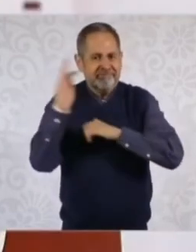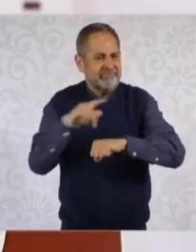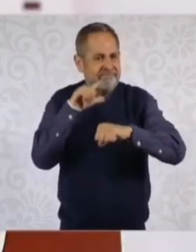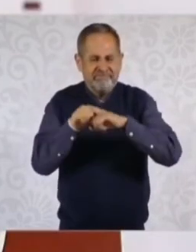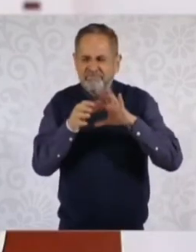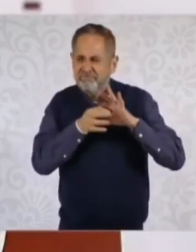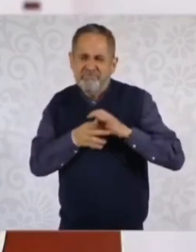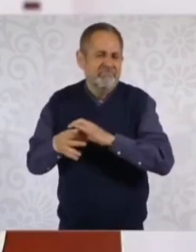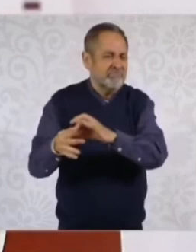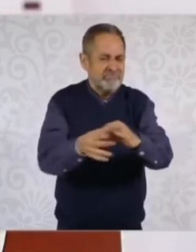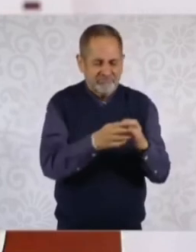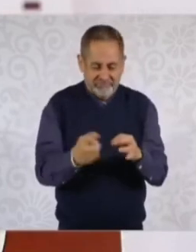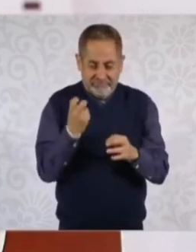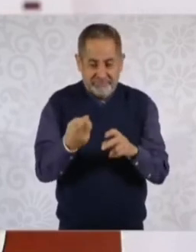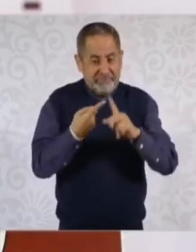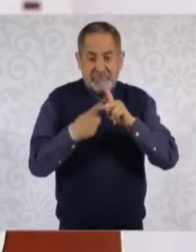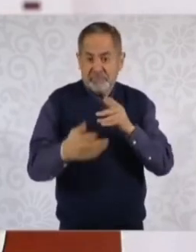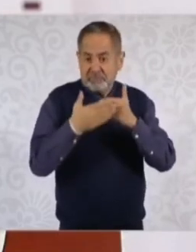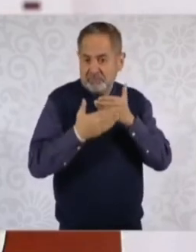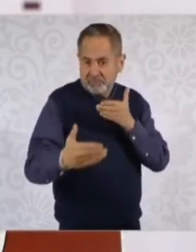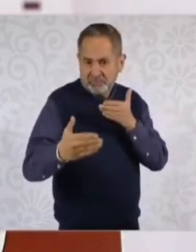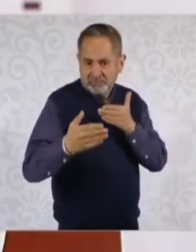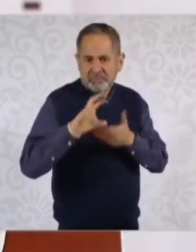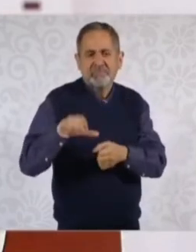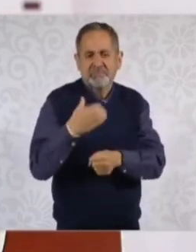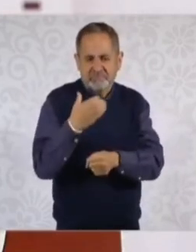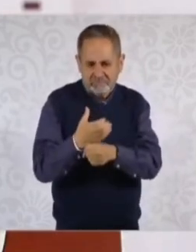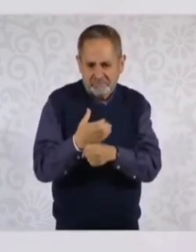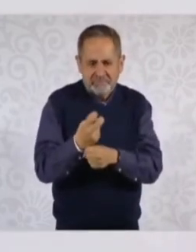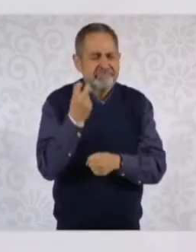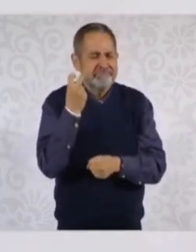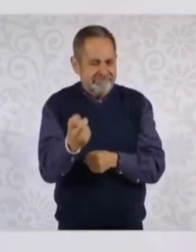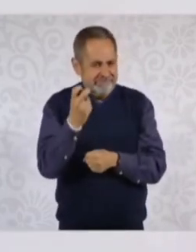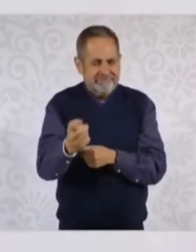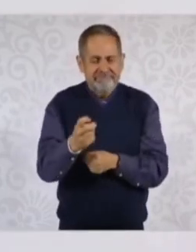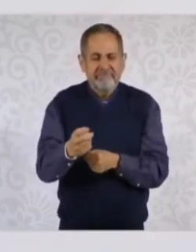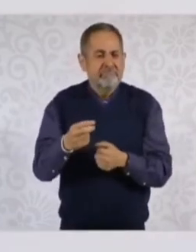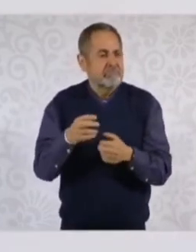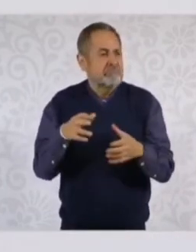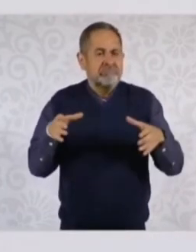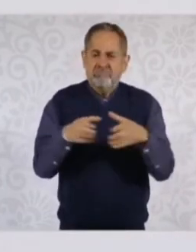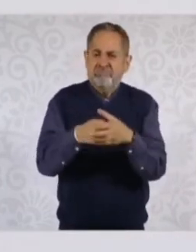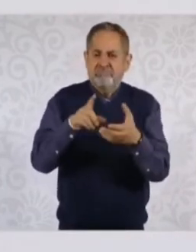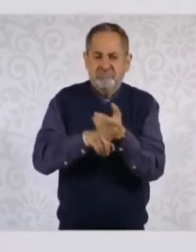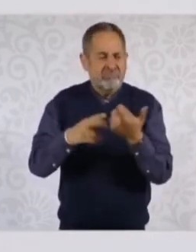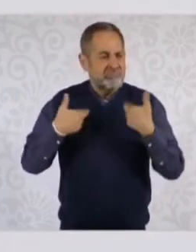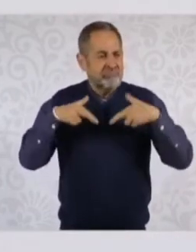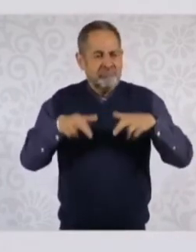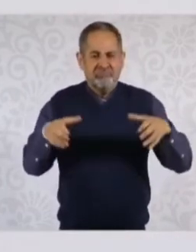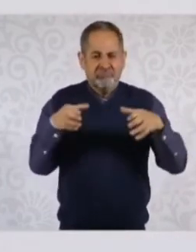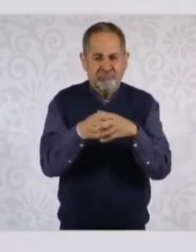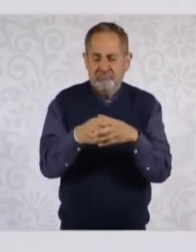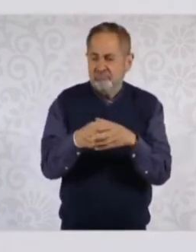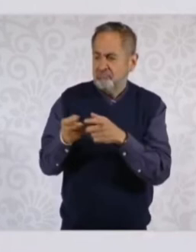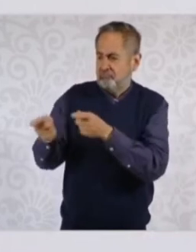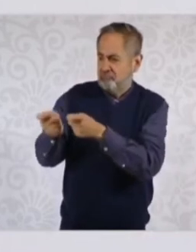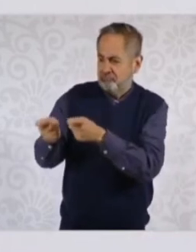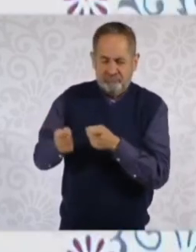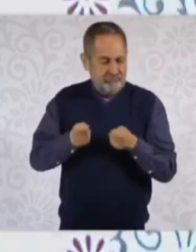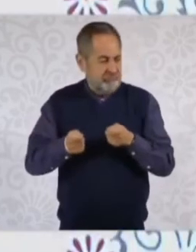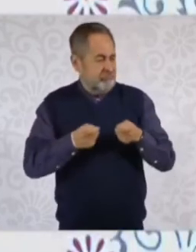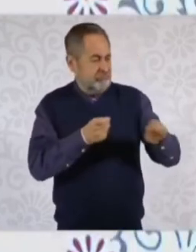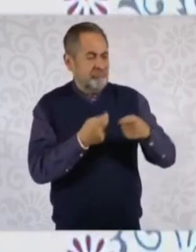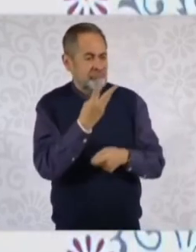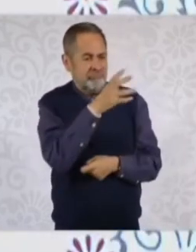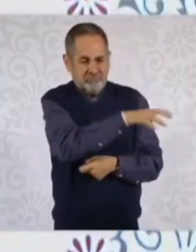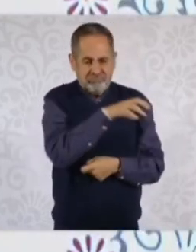Por él tenemos un gobierno representativo. Por él se ha ejercido la división de poderes, la integración del